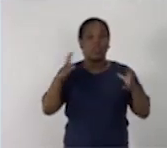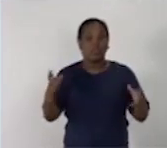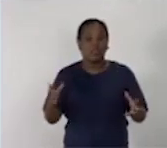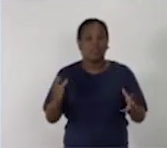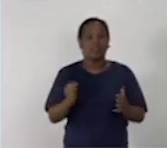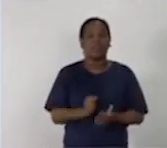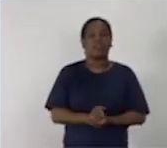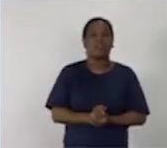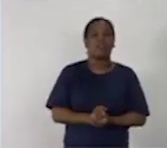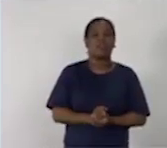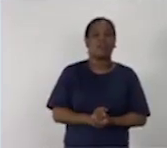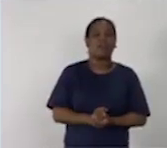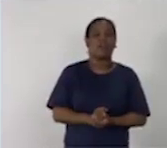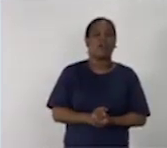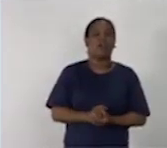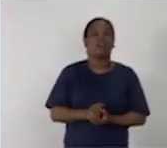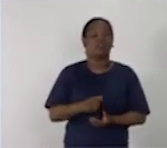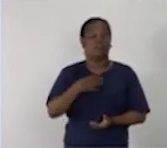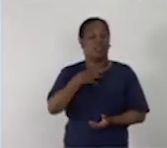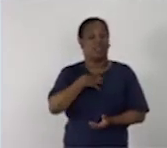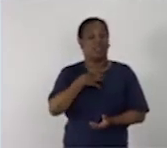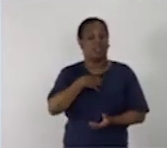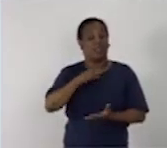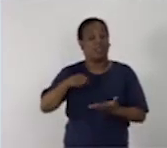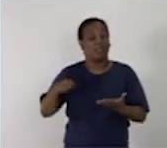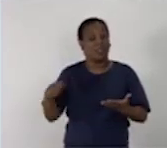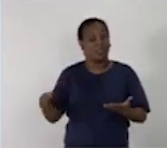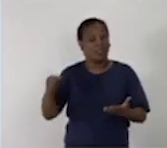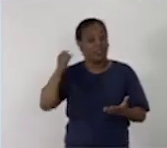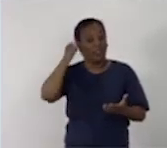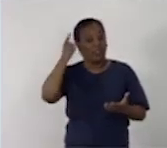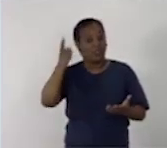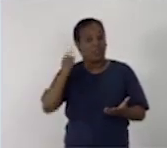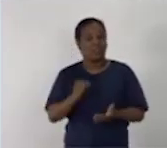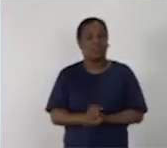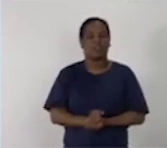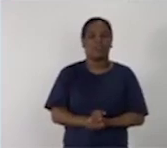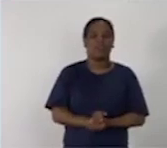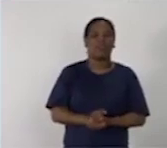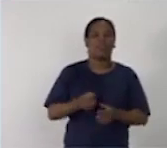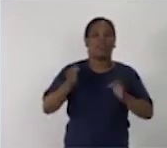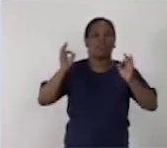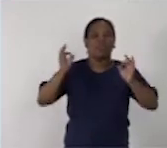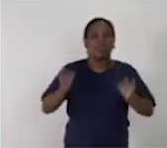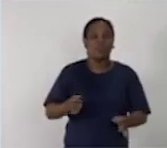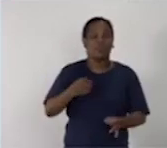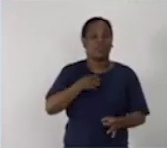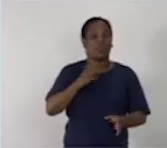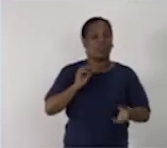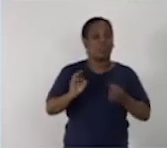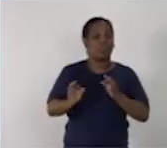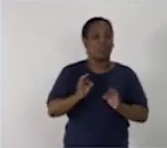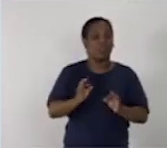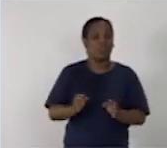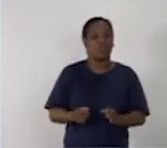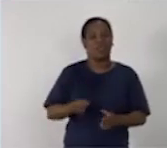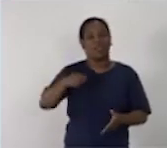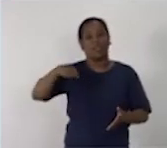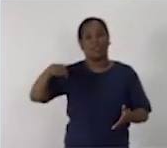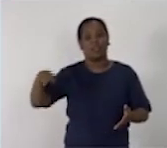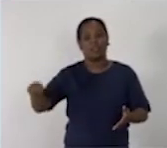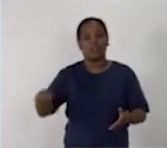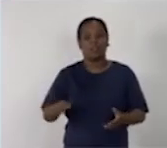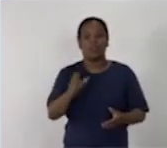caligrafía. Además de la calidad y claridad en las ideas expresadas. Esto mismo